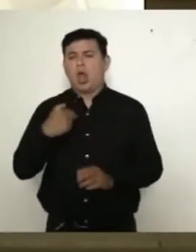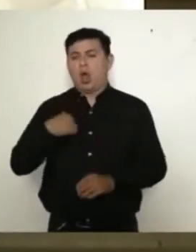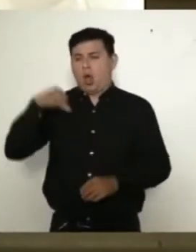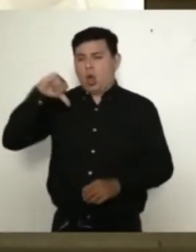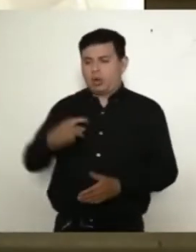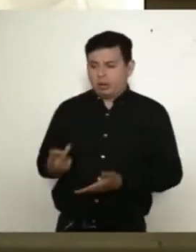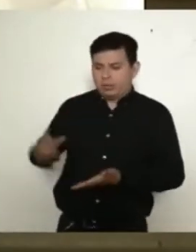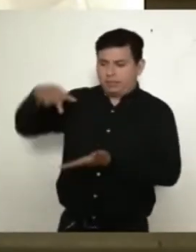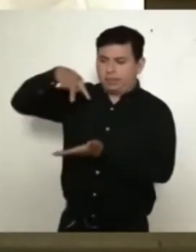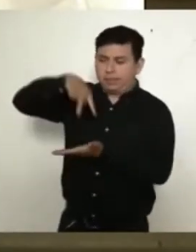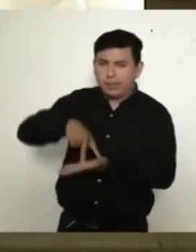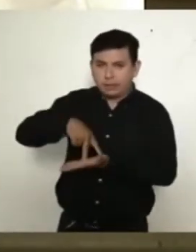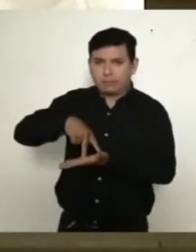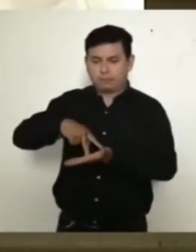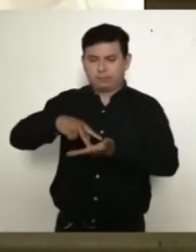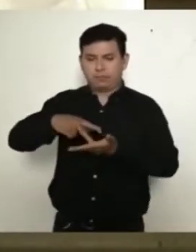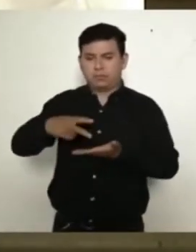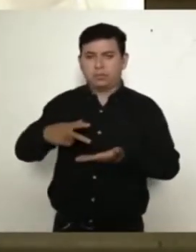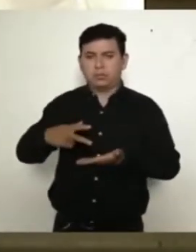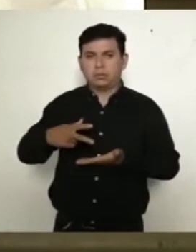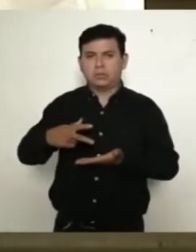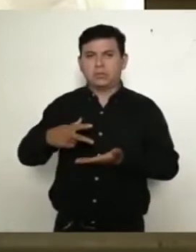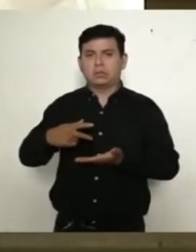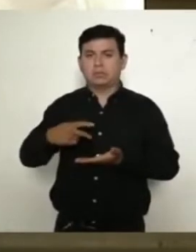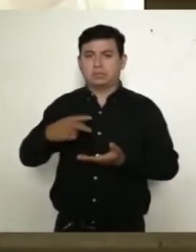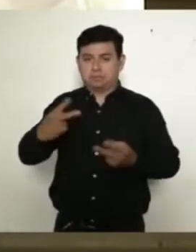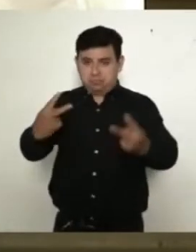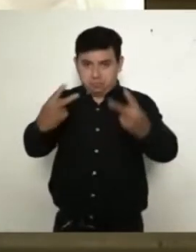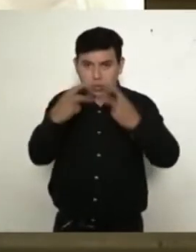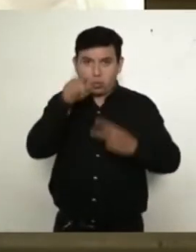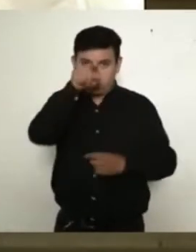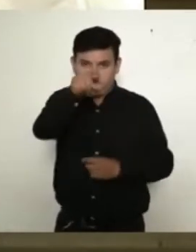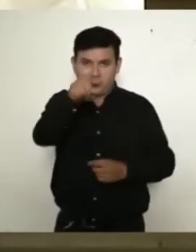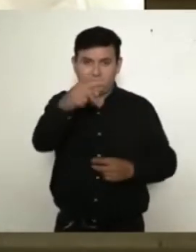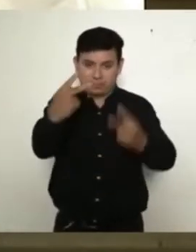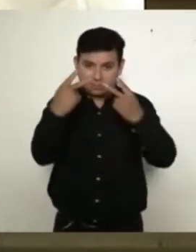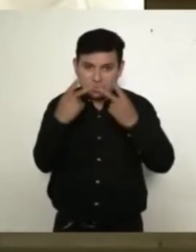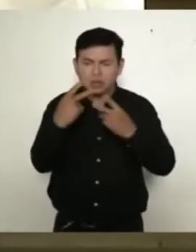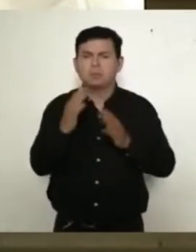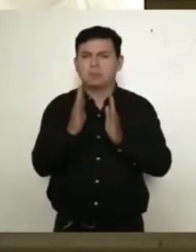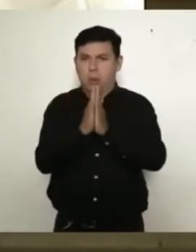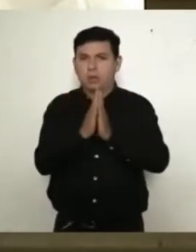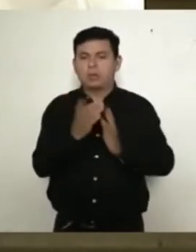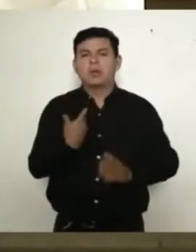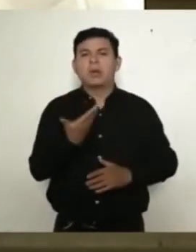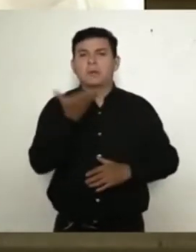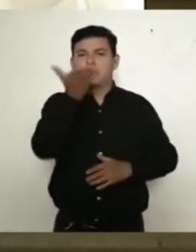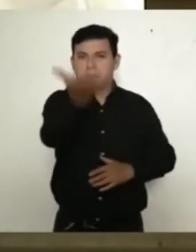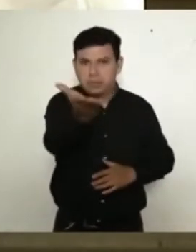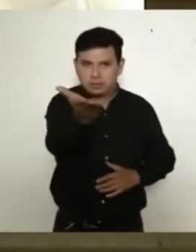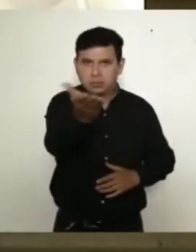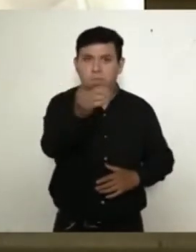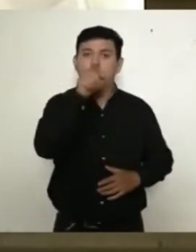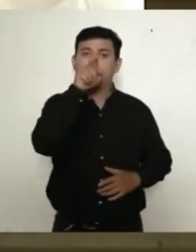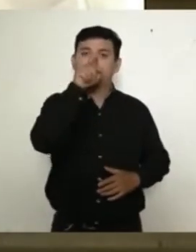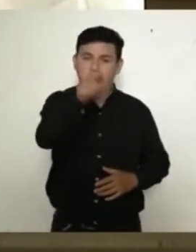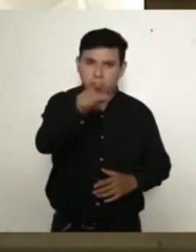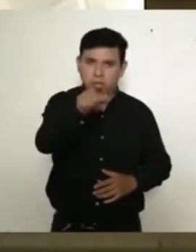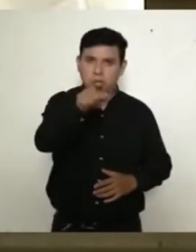hoy, a ti, que hoy me escuchas, te pido que elijas